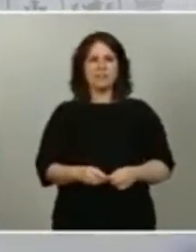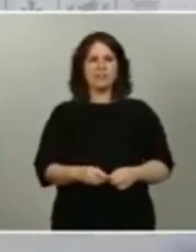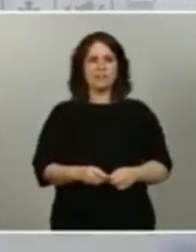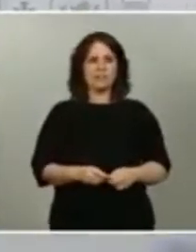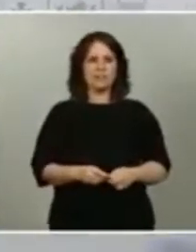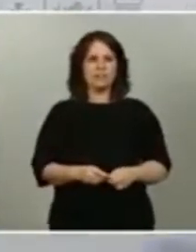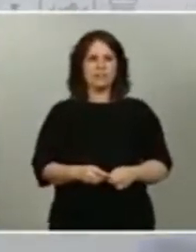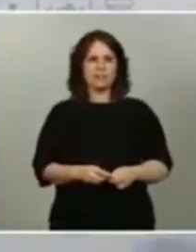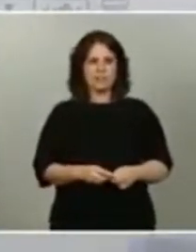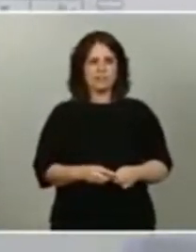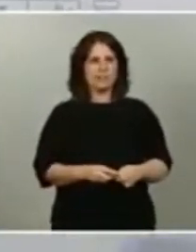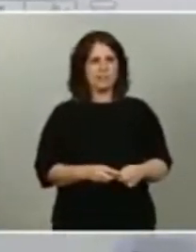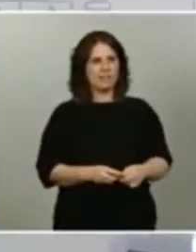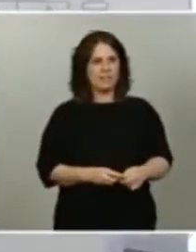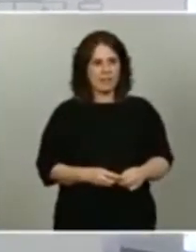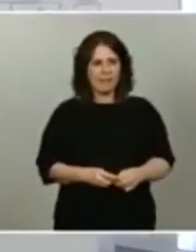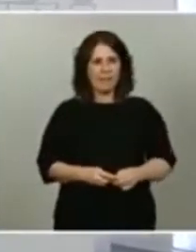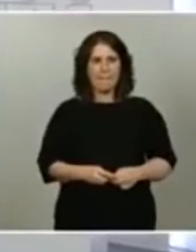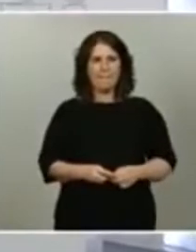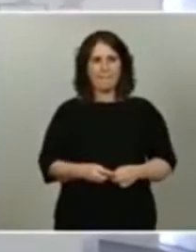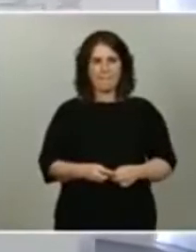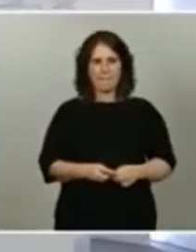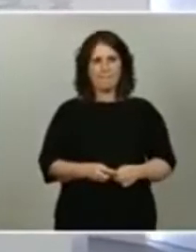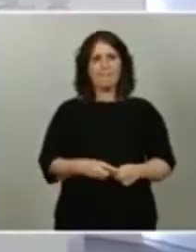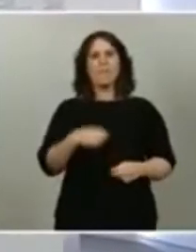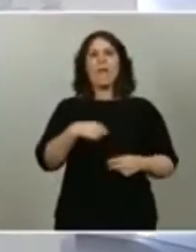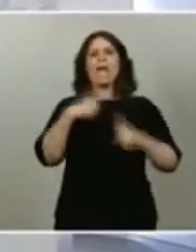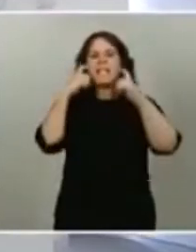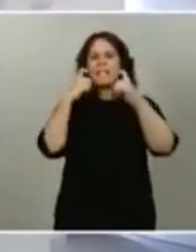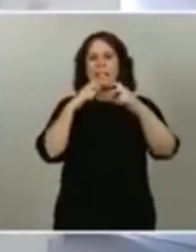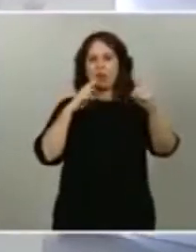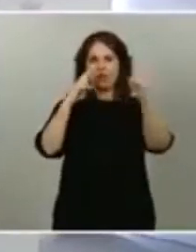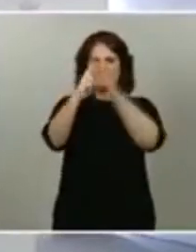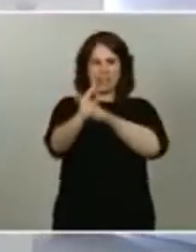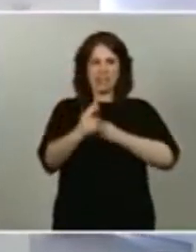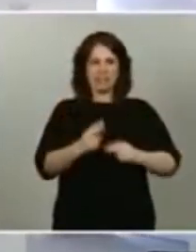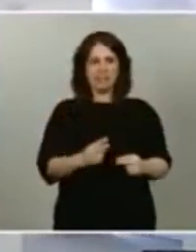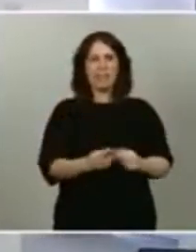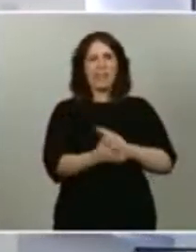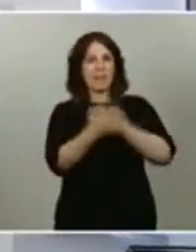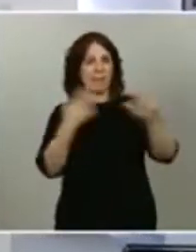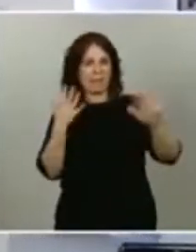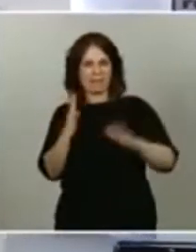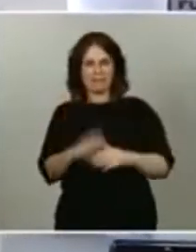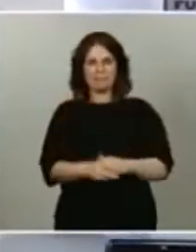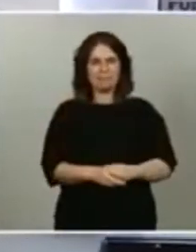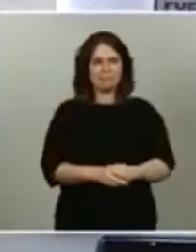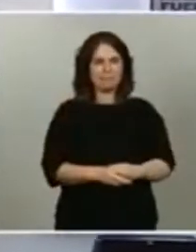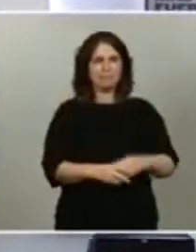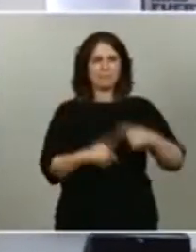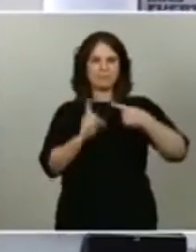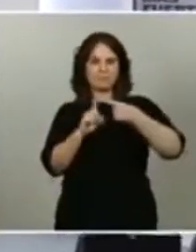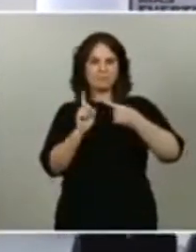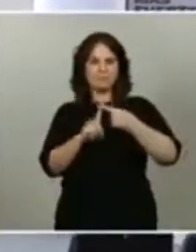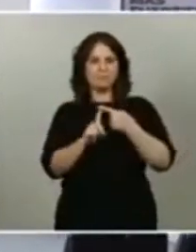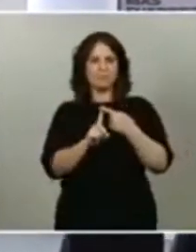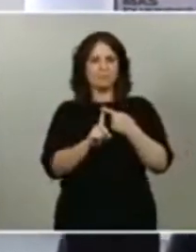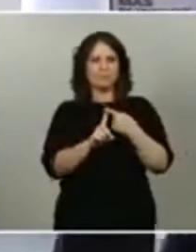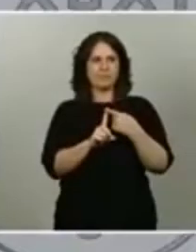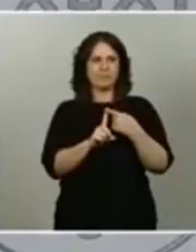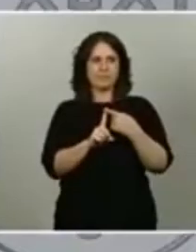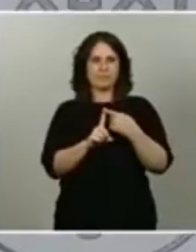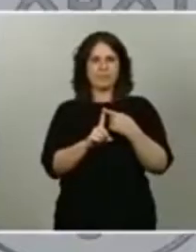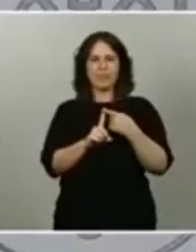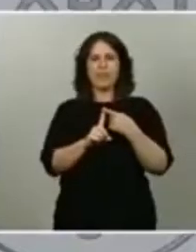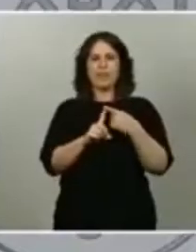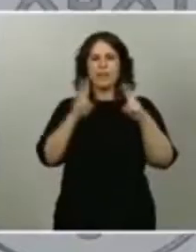rápidamente intentar contestar por orden estas preguntas. La primera, que tiene que ver con las condiciones del teletrabajo.